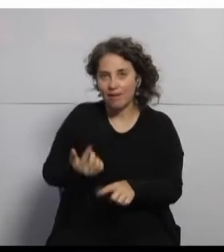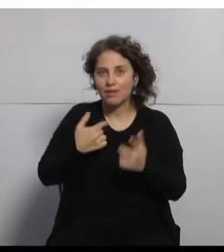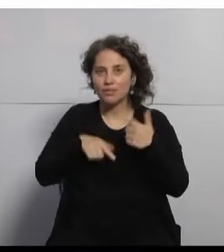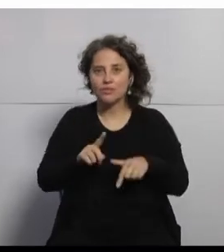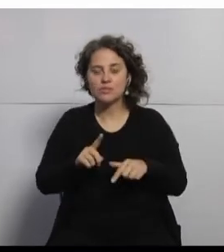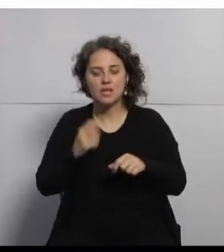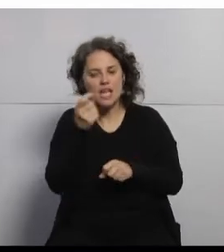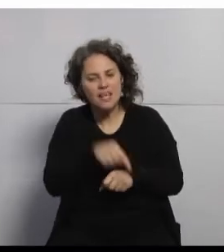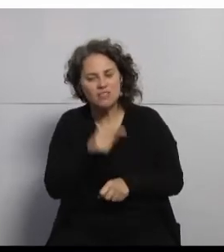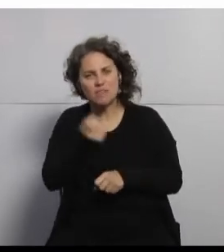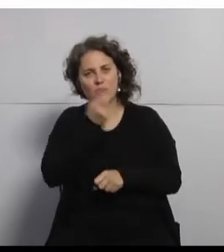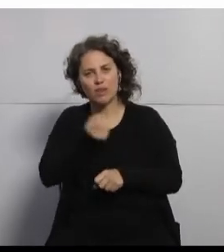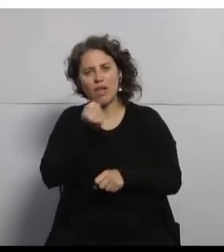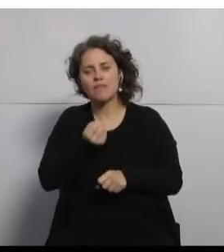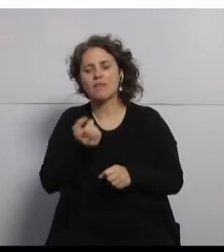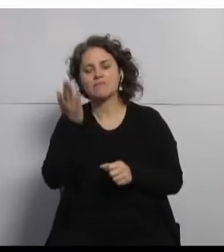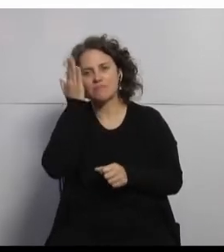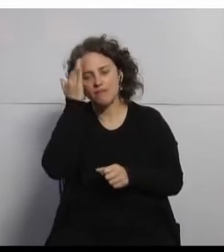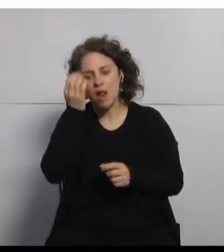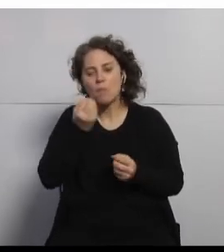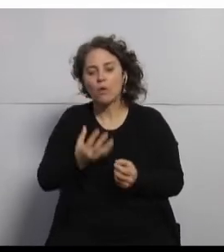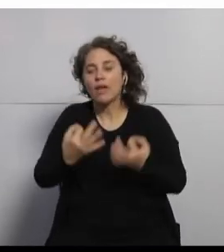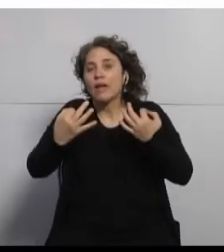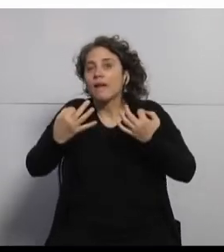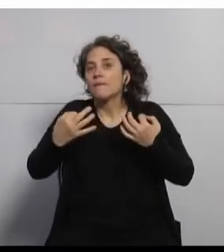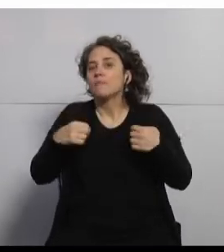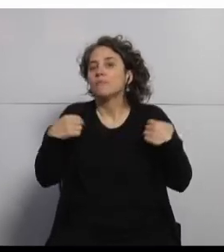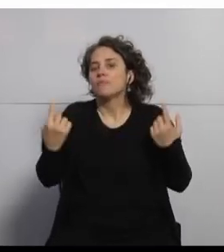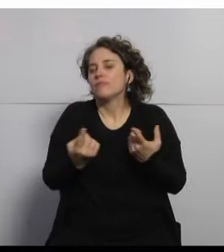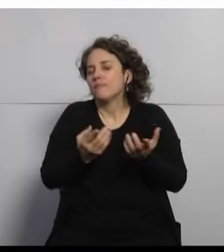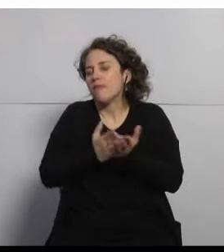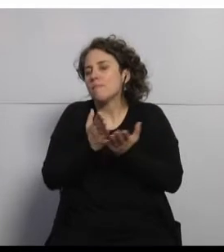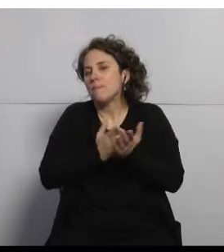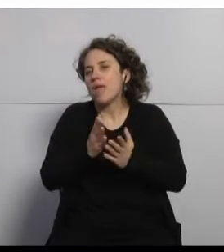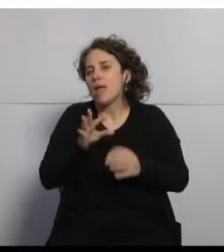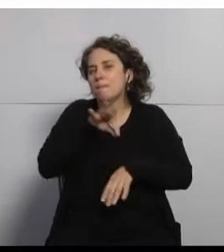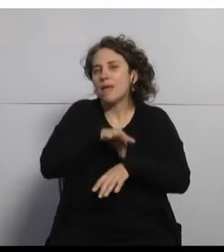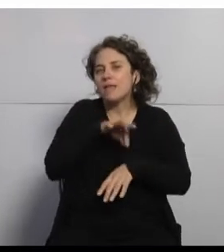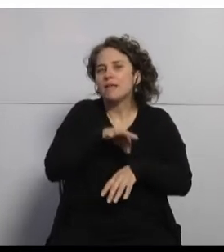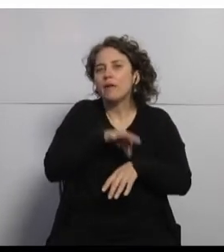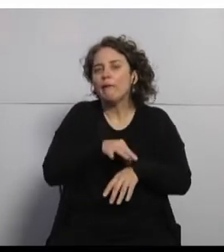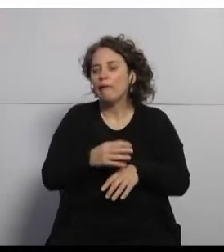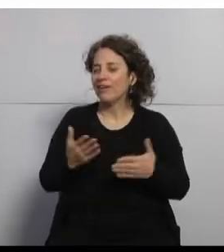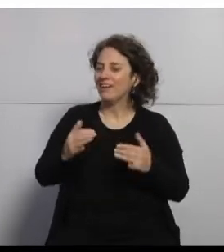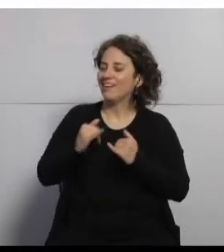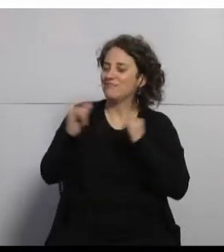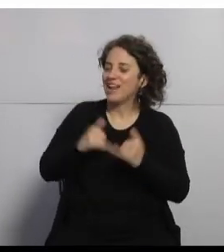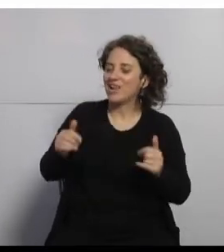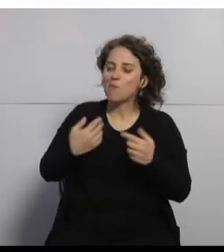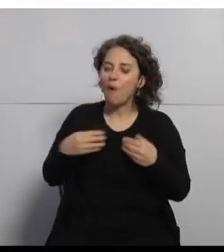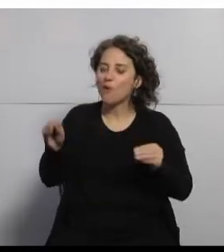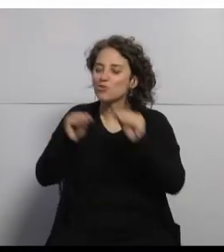intervenciones muy puntuales en lo clásico, el médico es feliz reparando lo que se rompe.